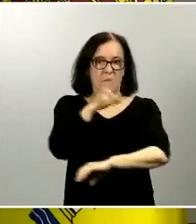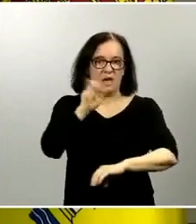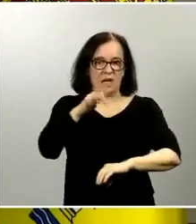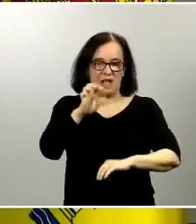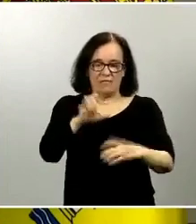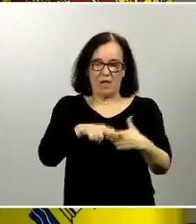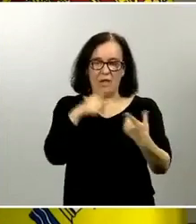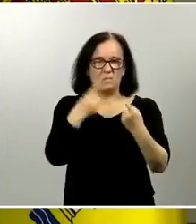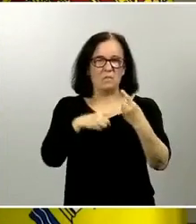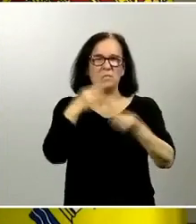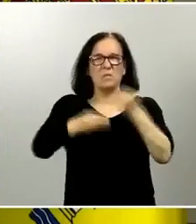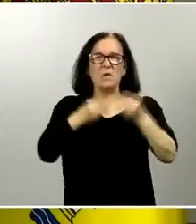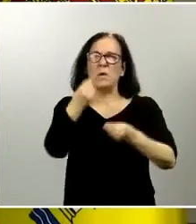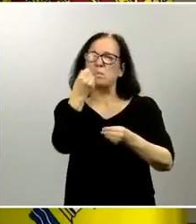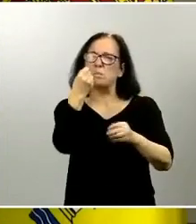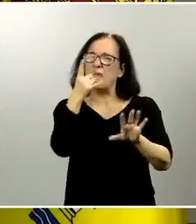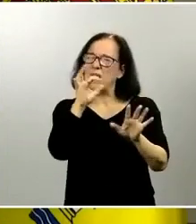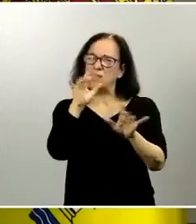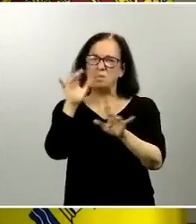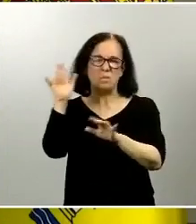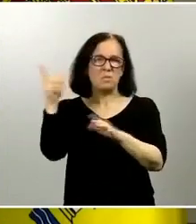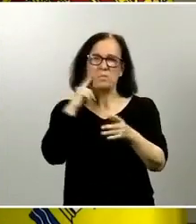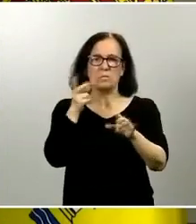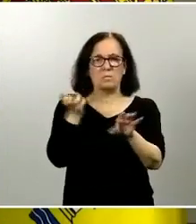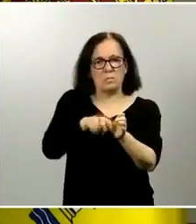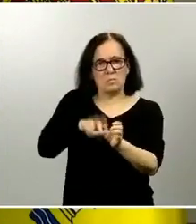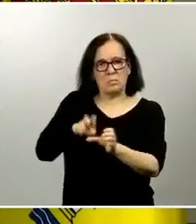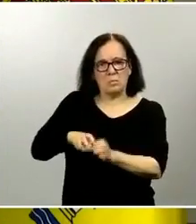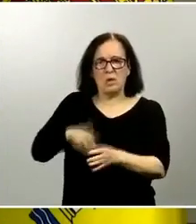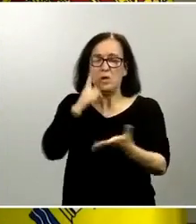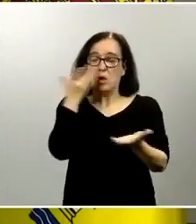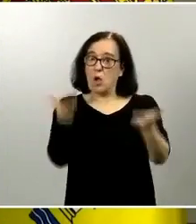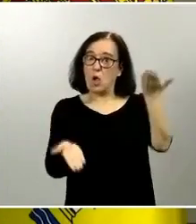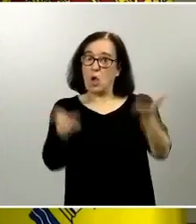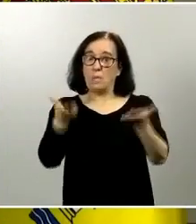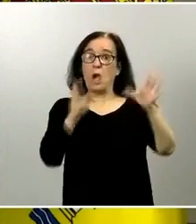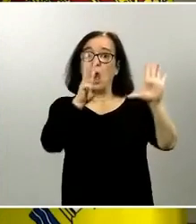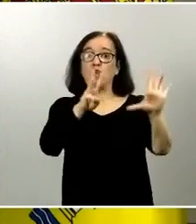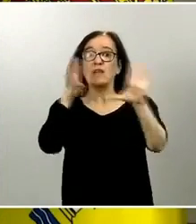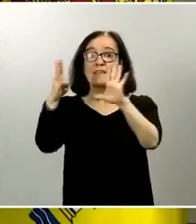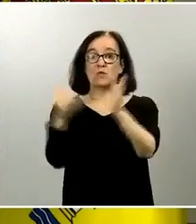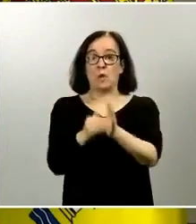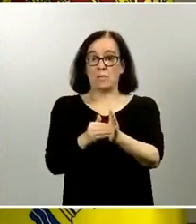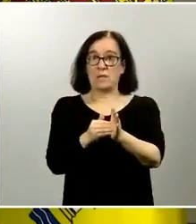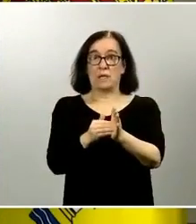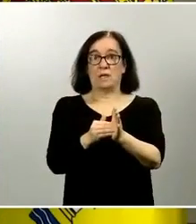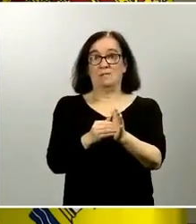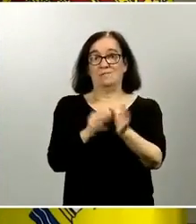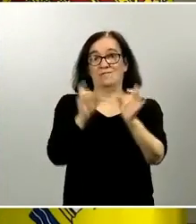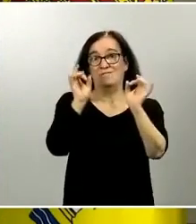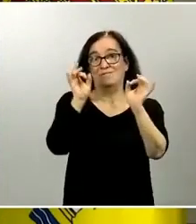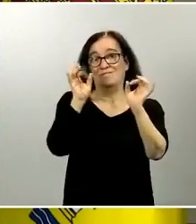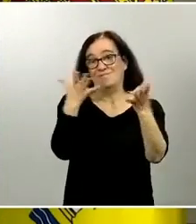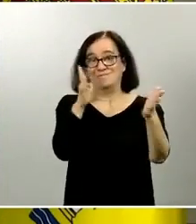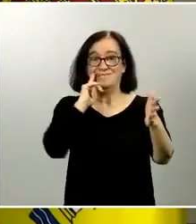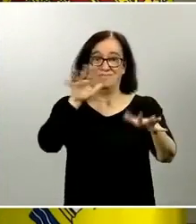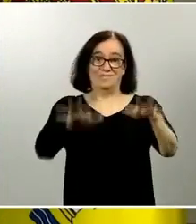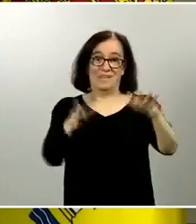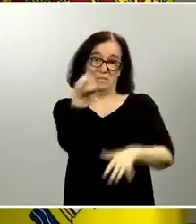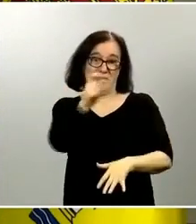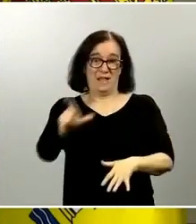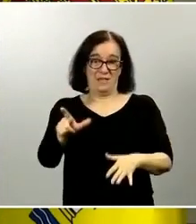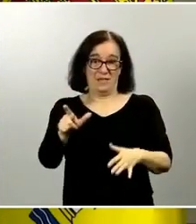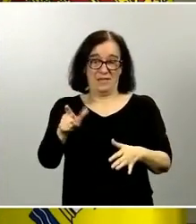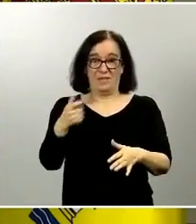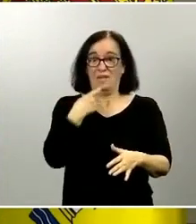mil y poco pasajeros comparados con los 89.000 que tendrían en un día equivalente del día del año